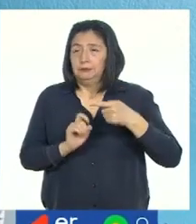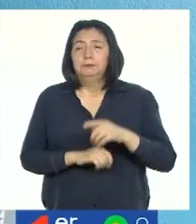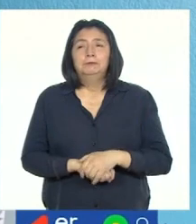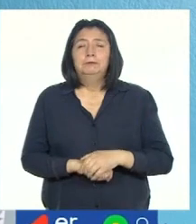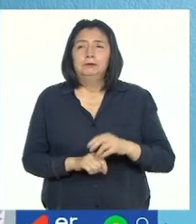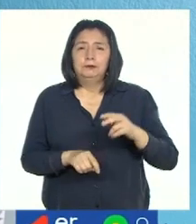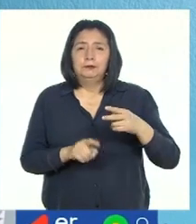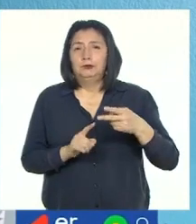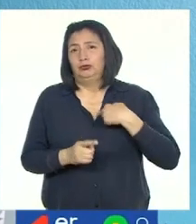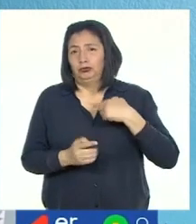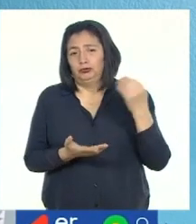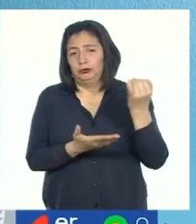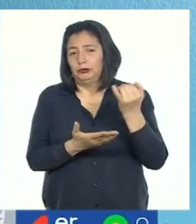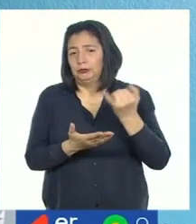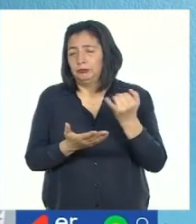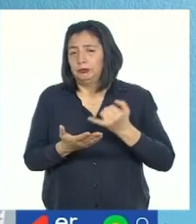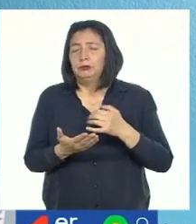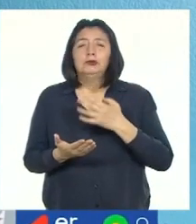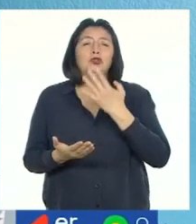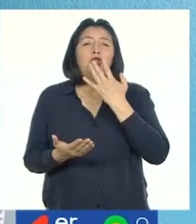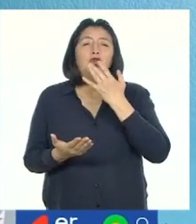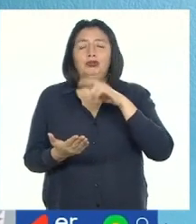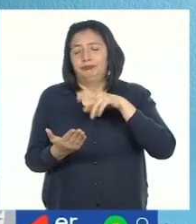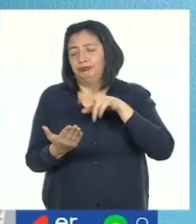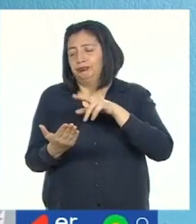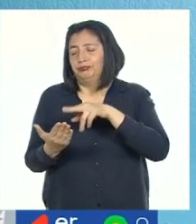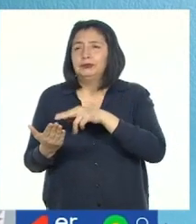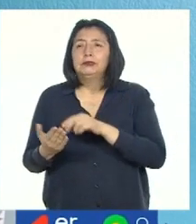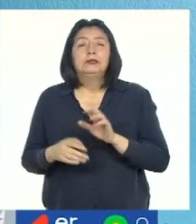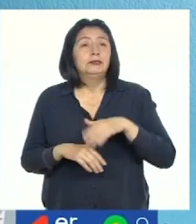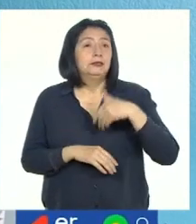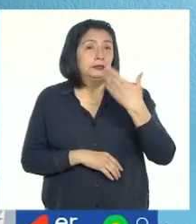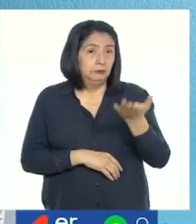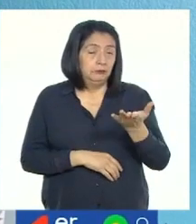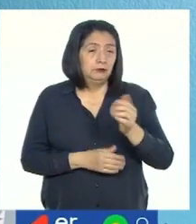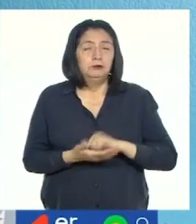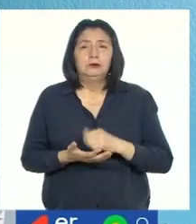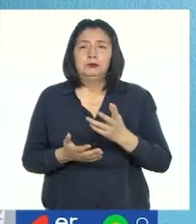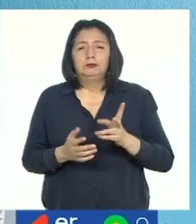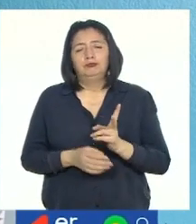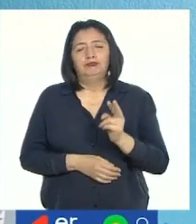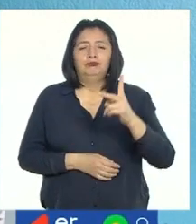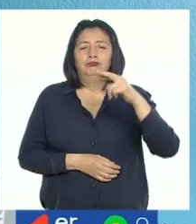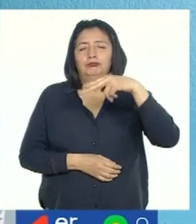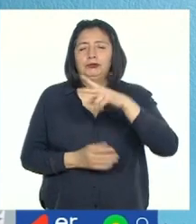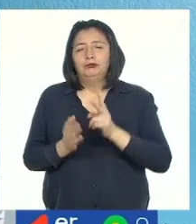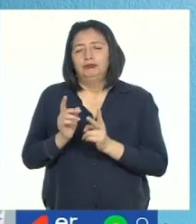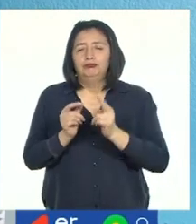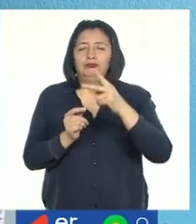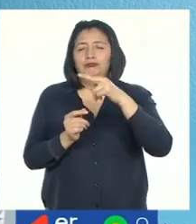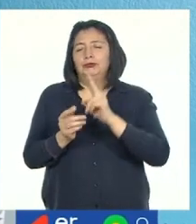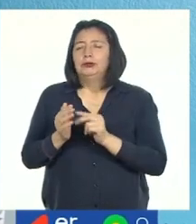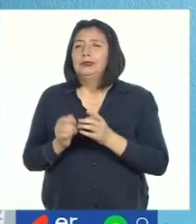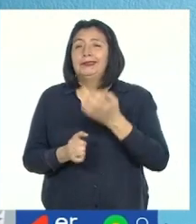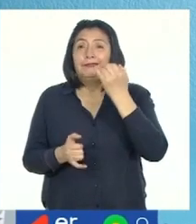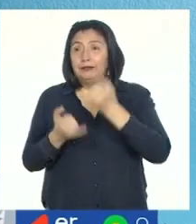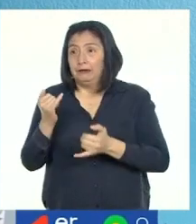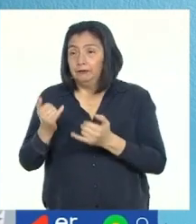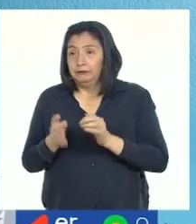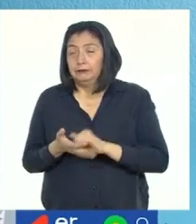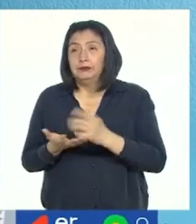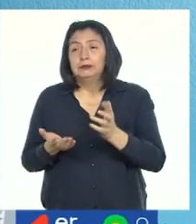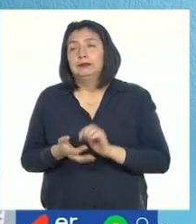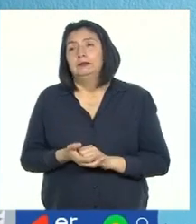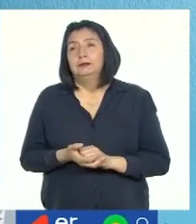los dibujo y pinto. Luego, los recorto. Y finalmente,